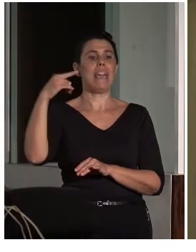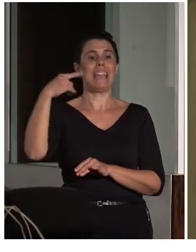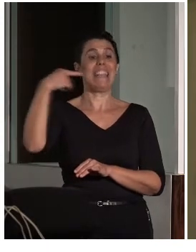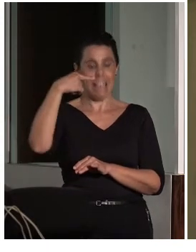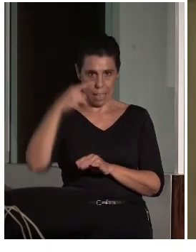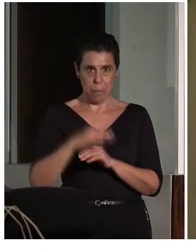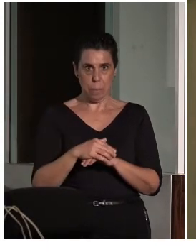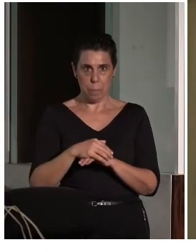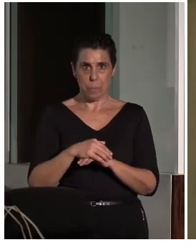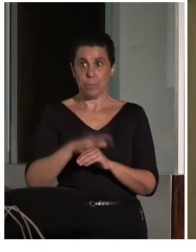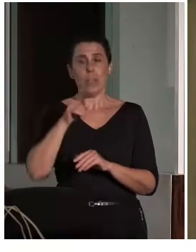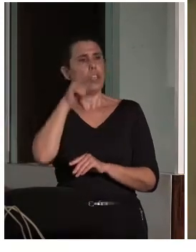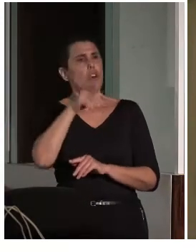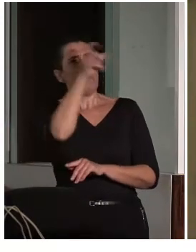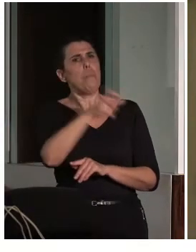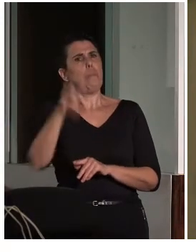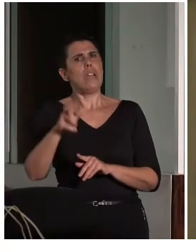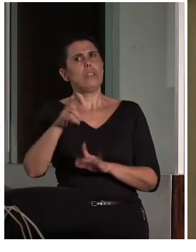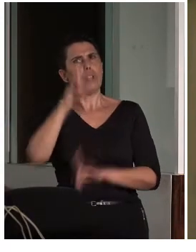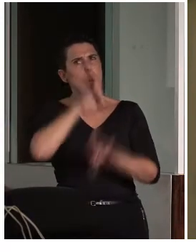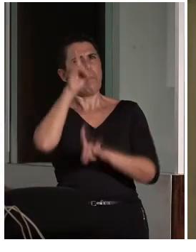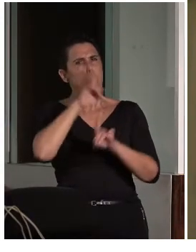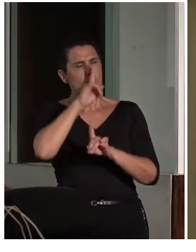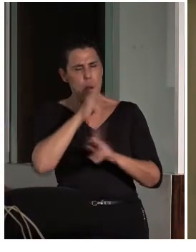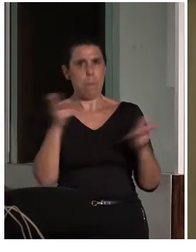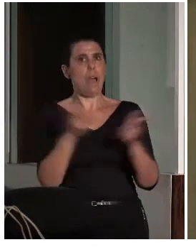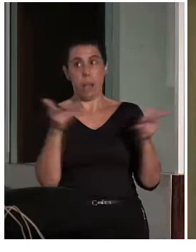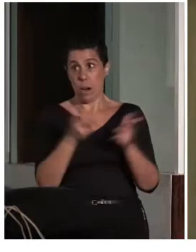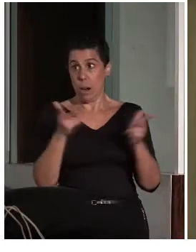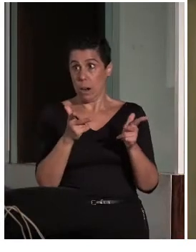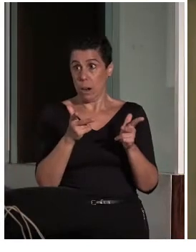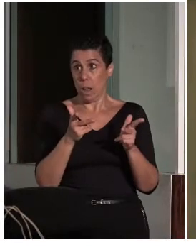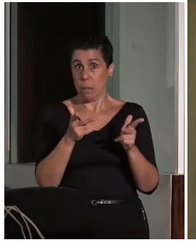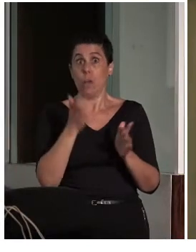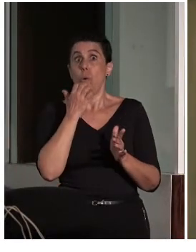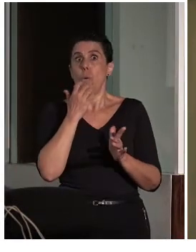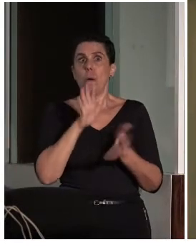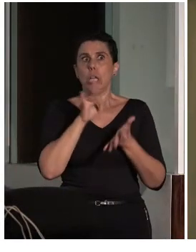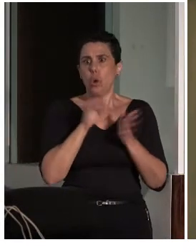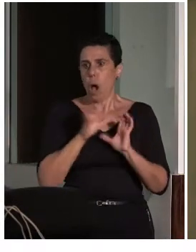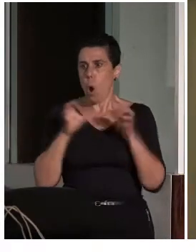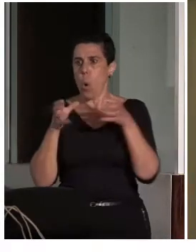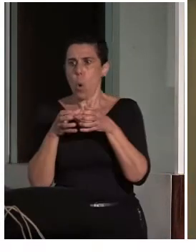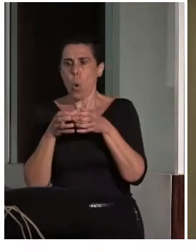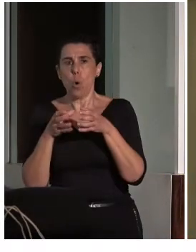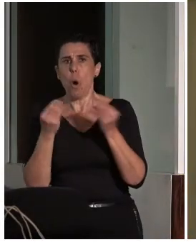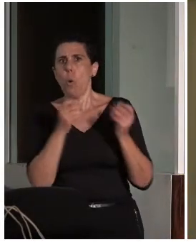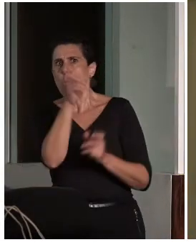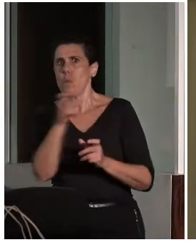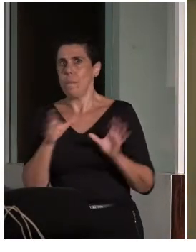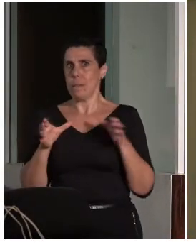y a veces la congregación de muchas personas pueden ocasionar a veces reacciones inesperadas,